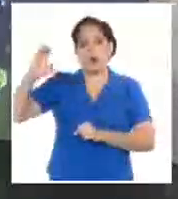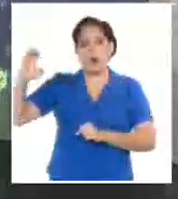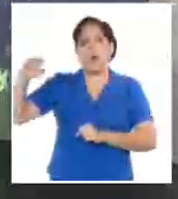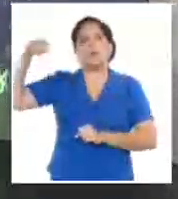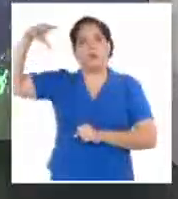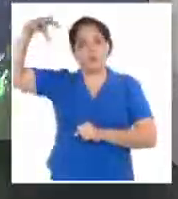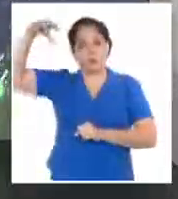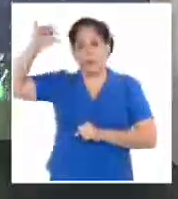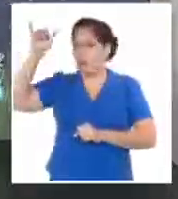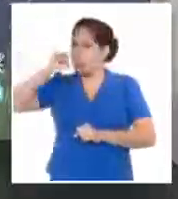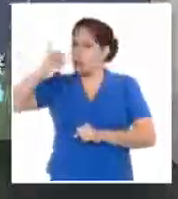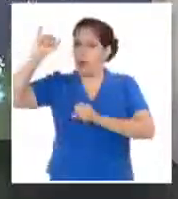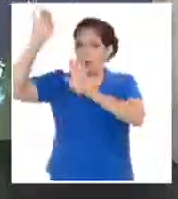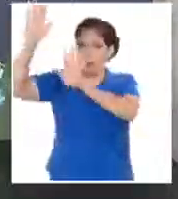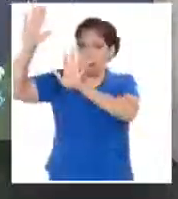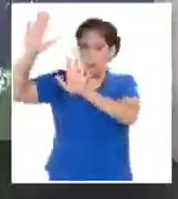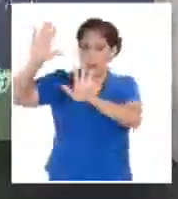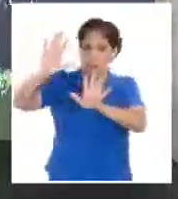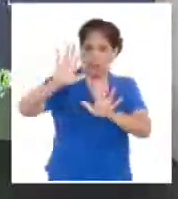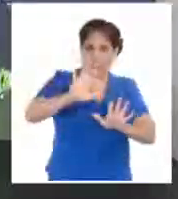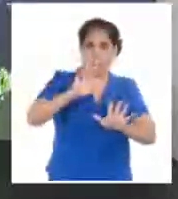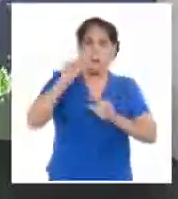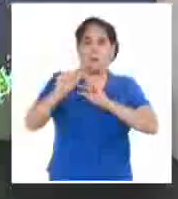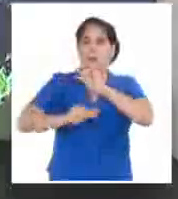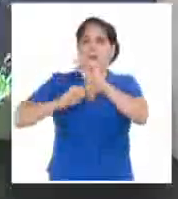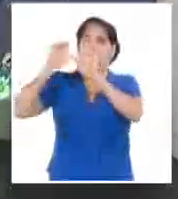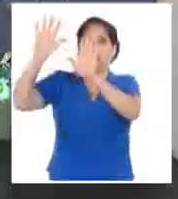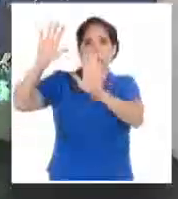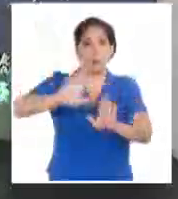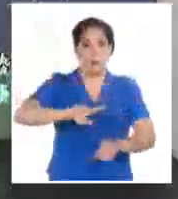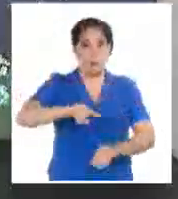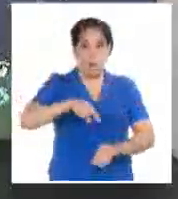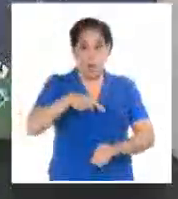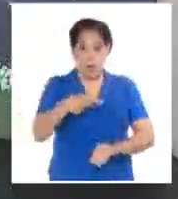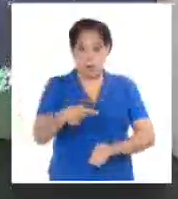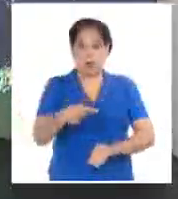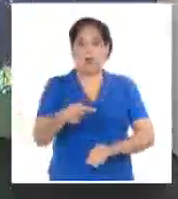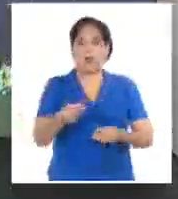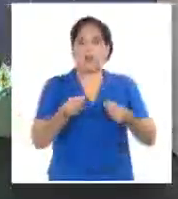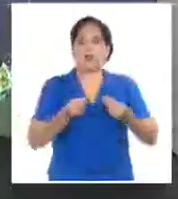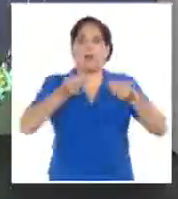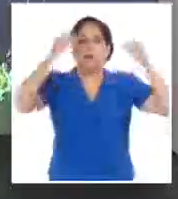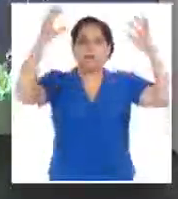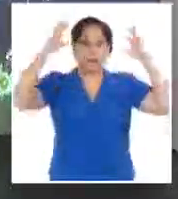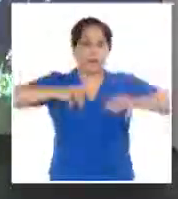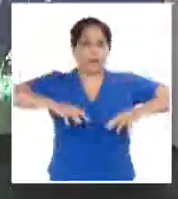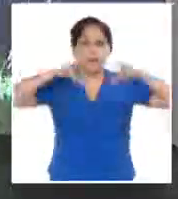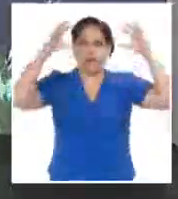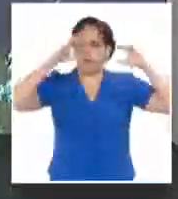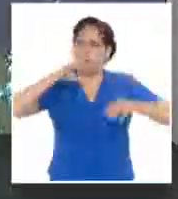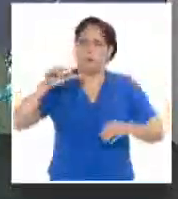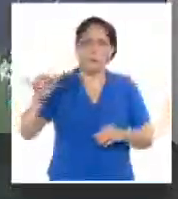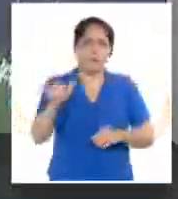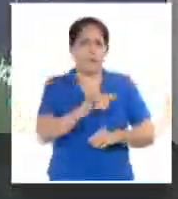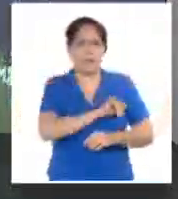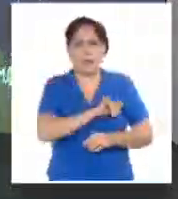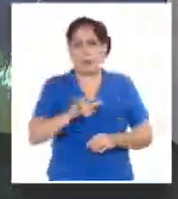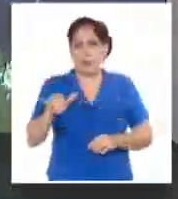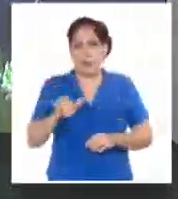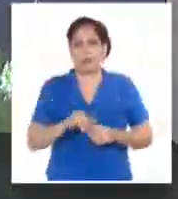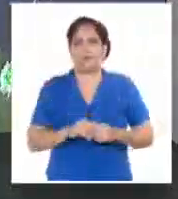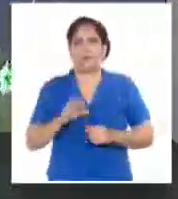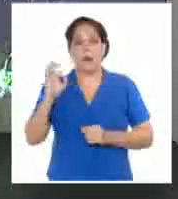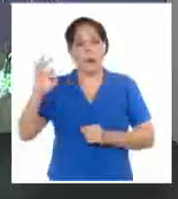mientras la onda tropical continúa avanzando hacia el oeste y mañana estará incentivando los procesos de precipitaciones también para el